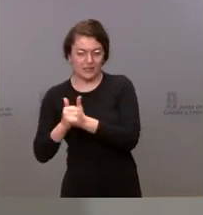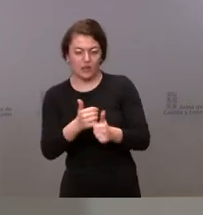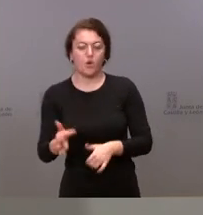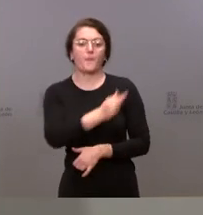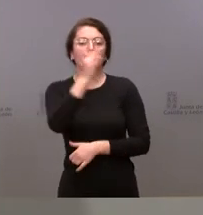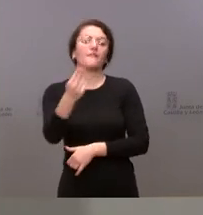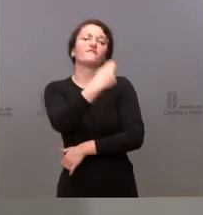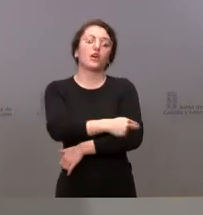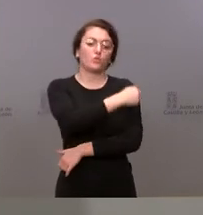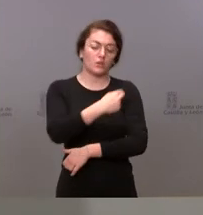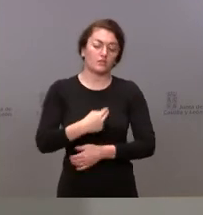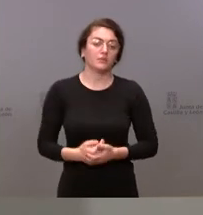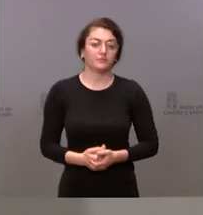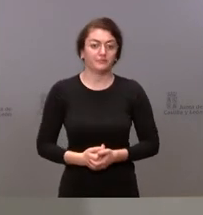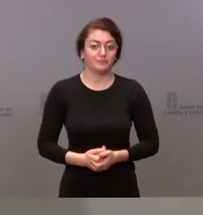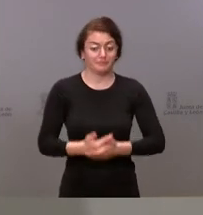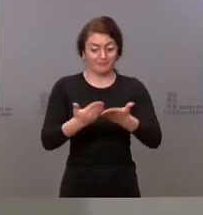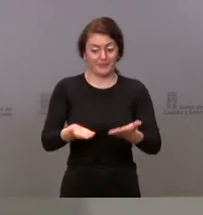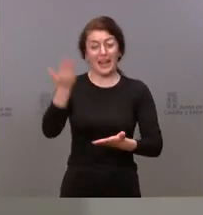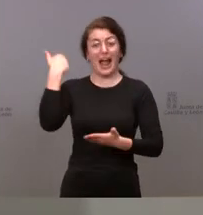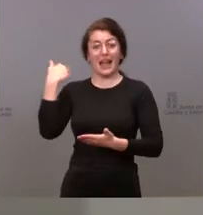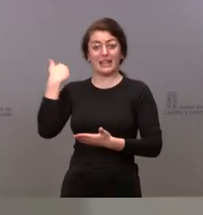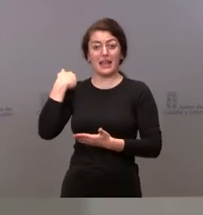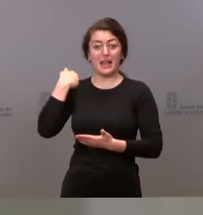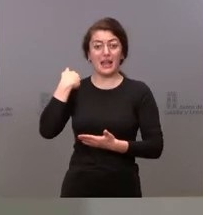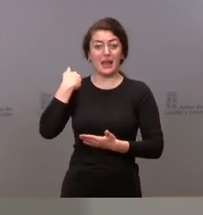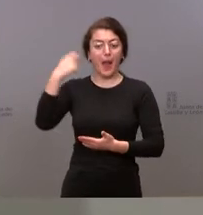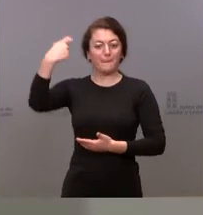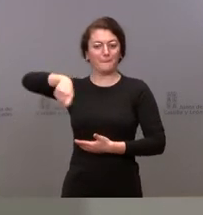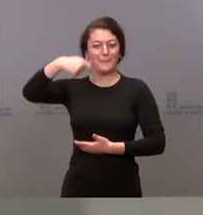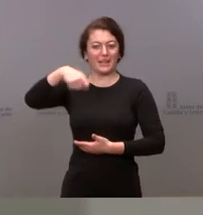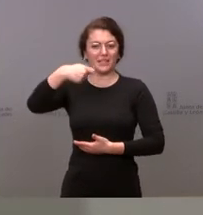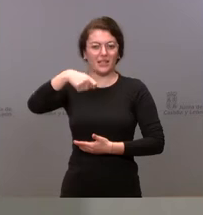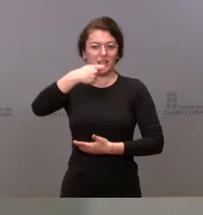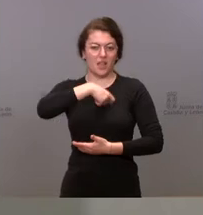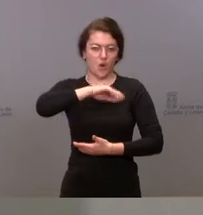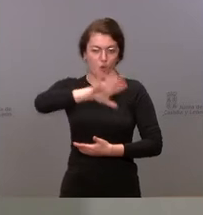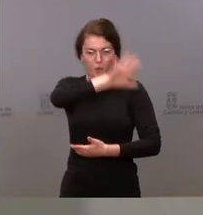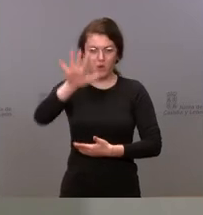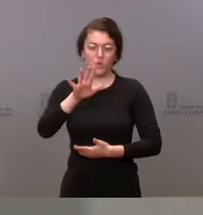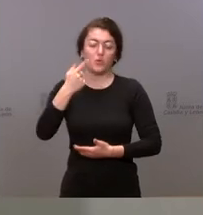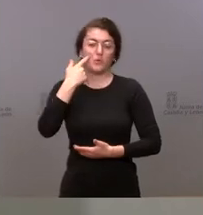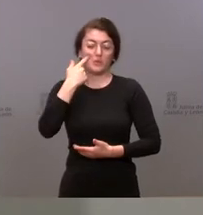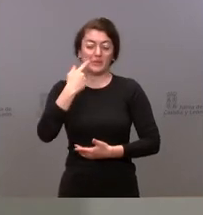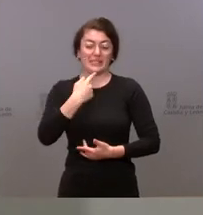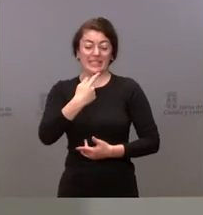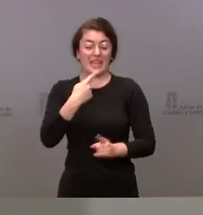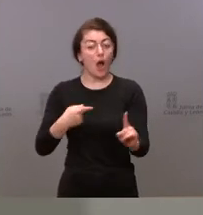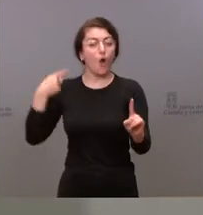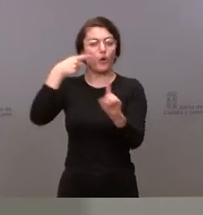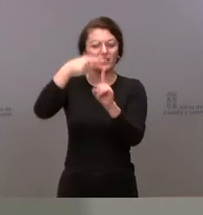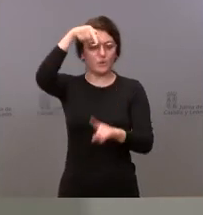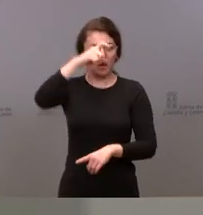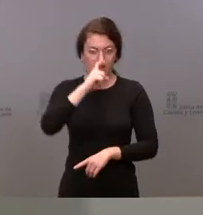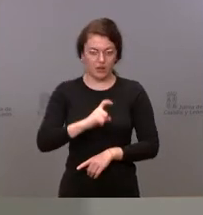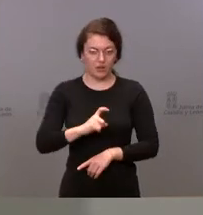usted plantea. Ayer el presidente del gobierno señalaba que el objetivo para este año 2021, para el